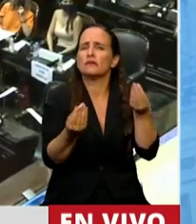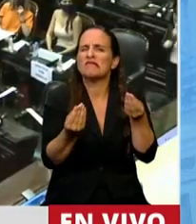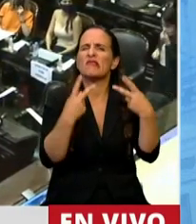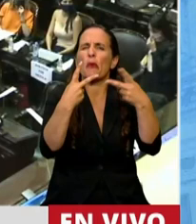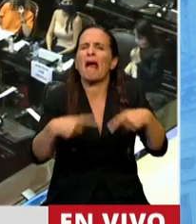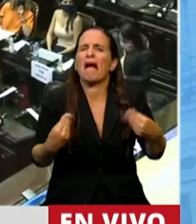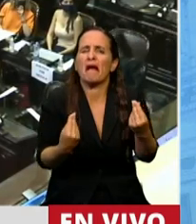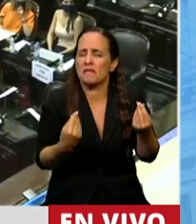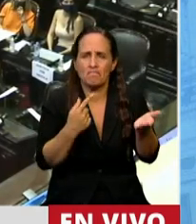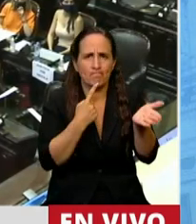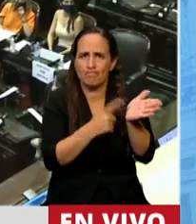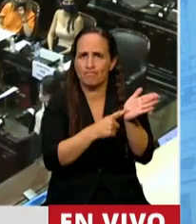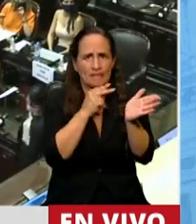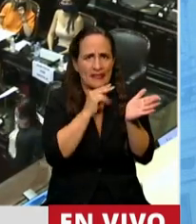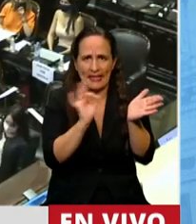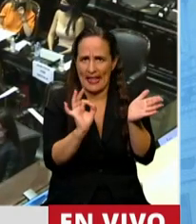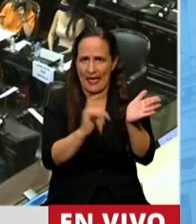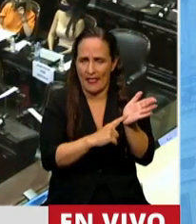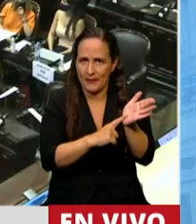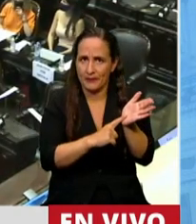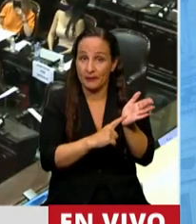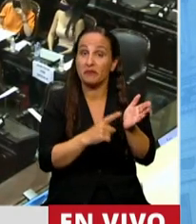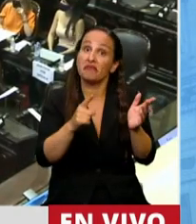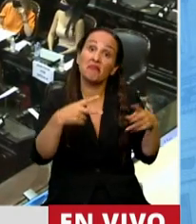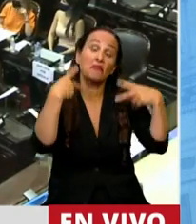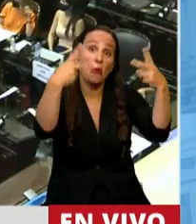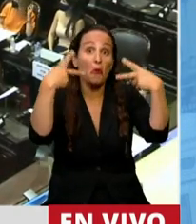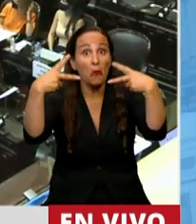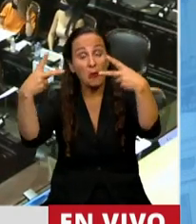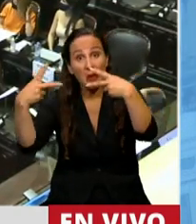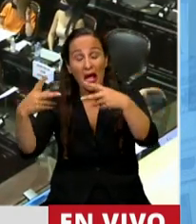estos viajes. Estos viajes, señora Presidenta,